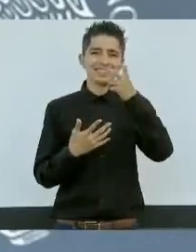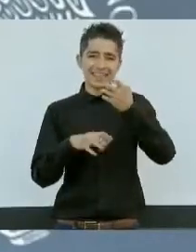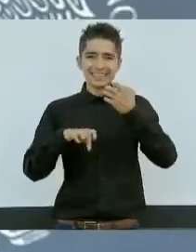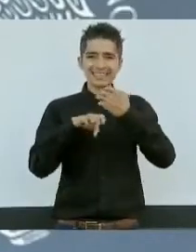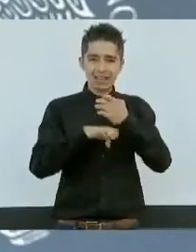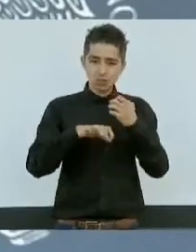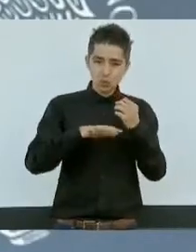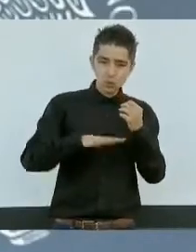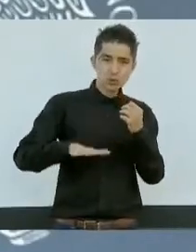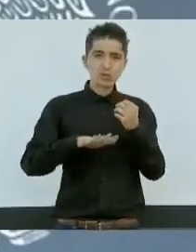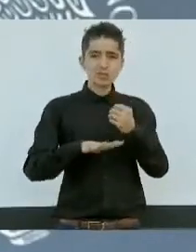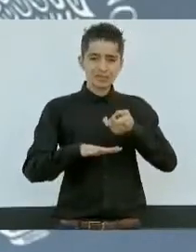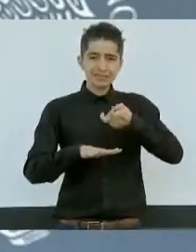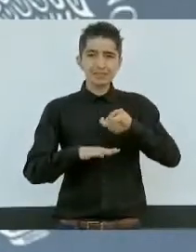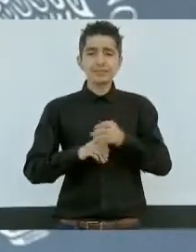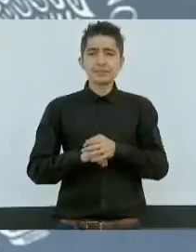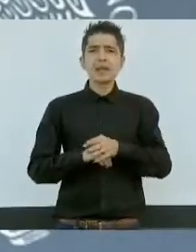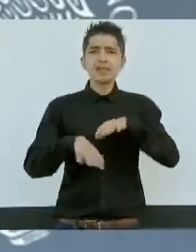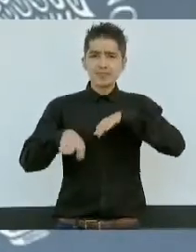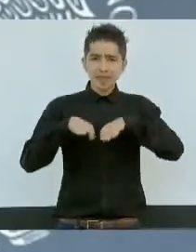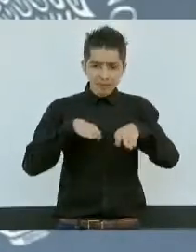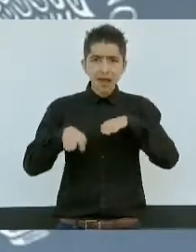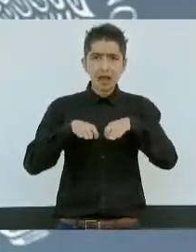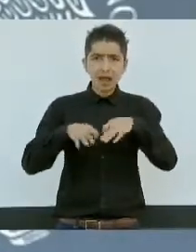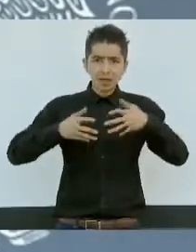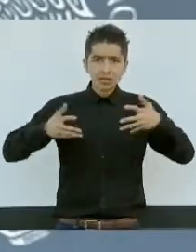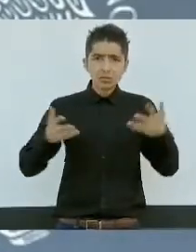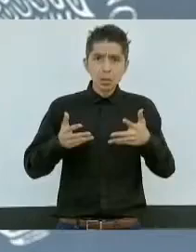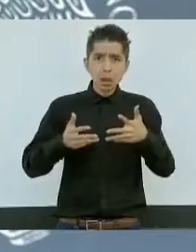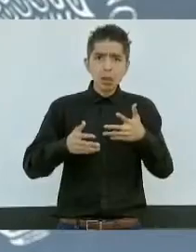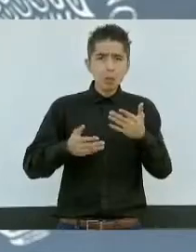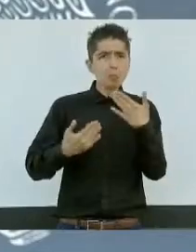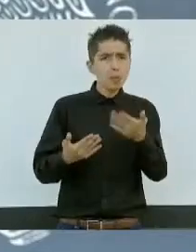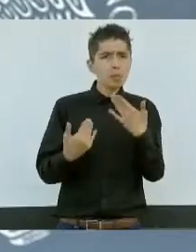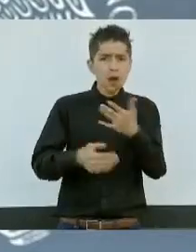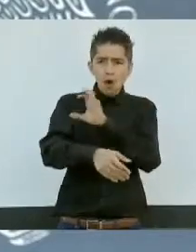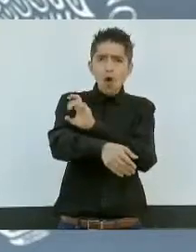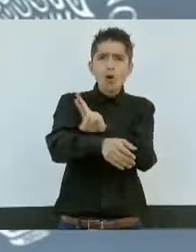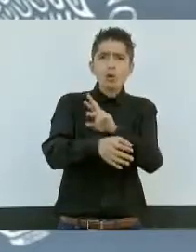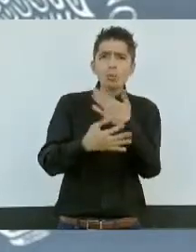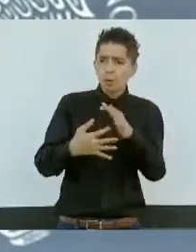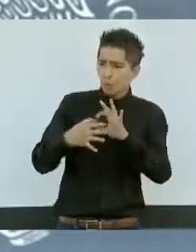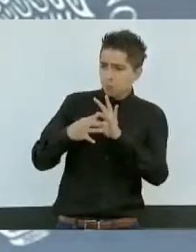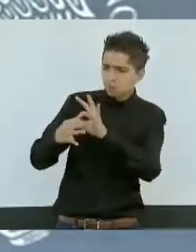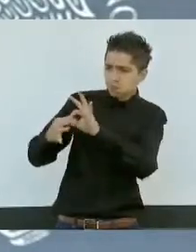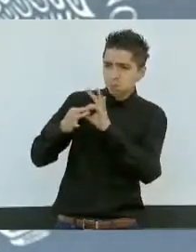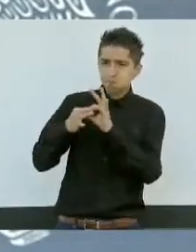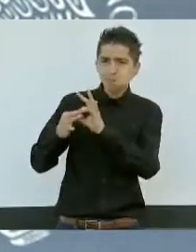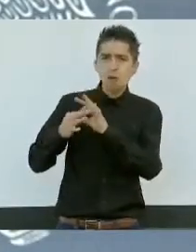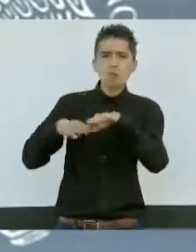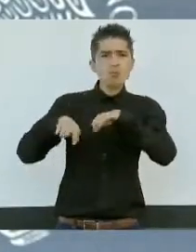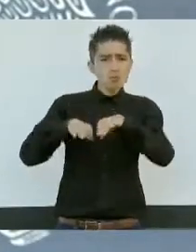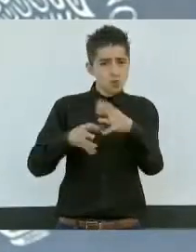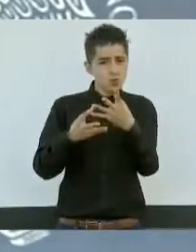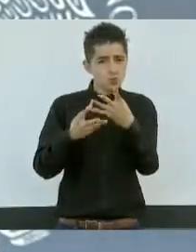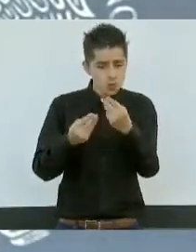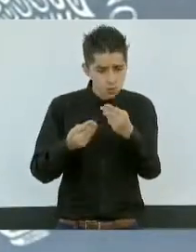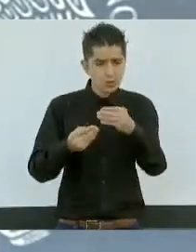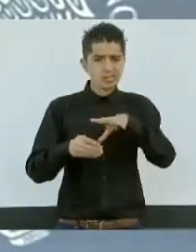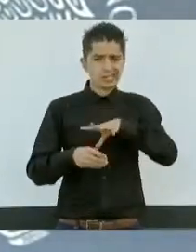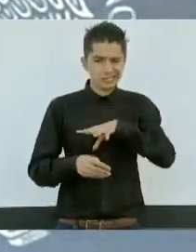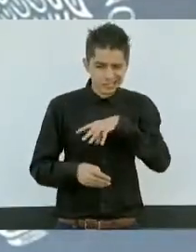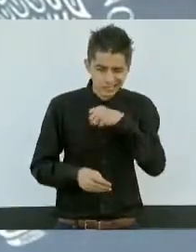y con el trabajo que hemos hecho de manera coordinada, con mucho trabajo, con mucho